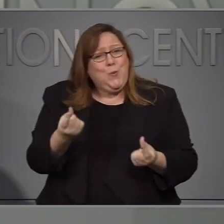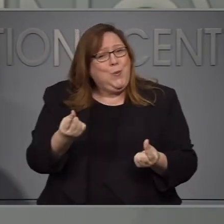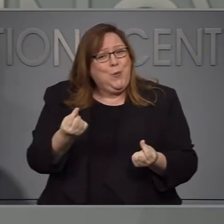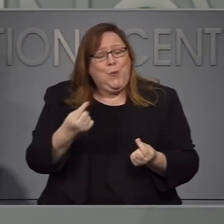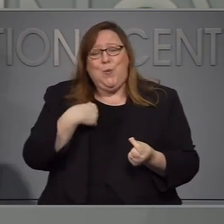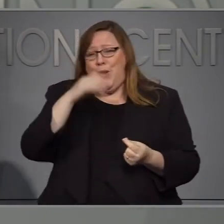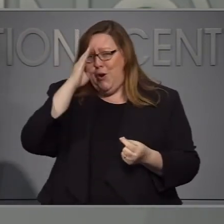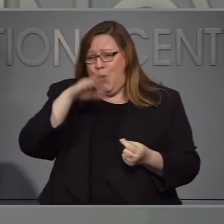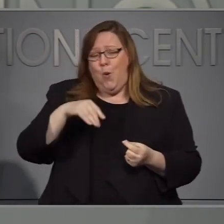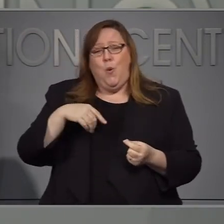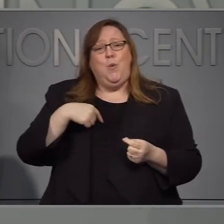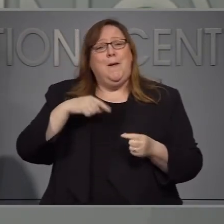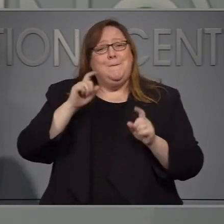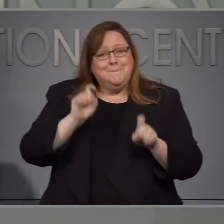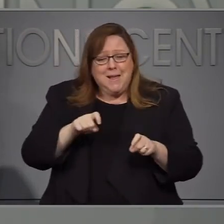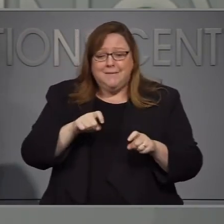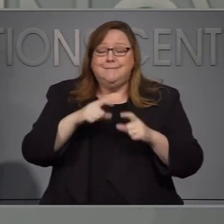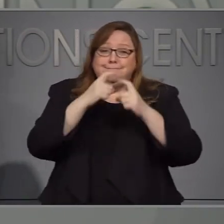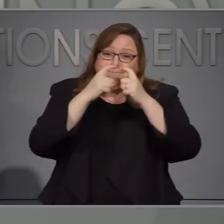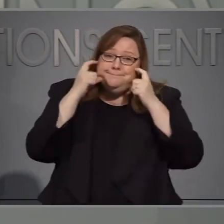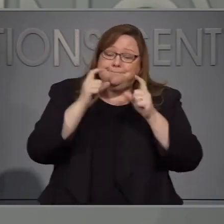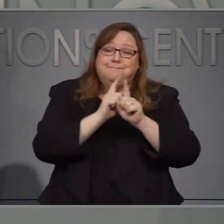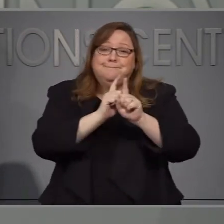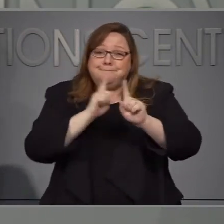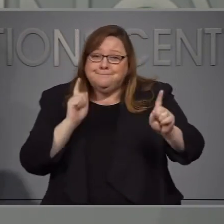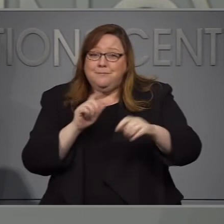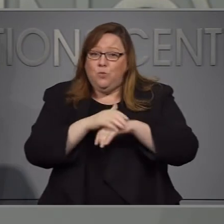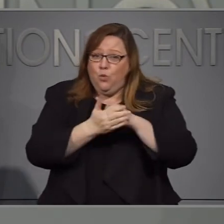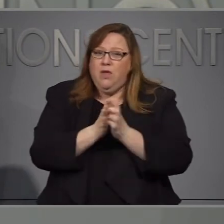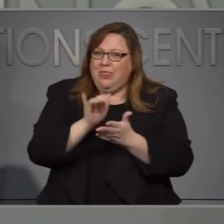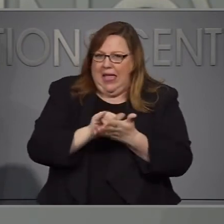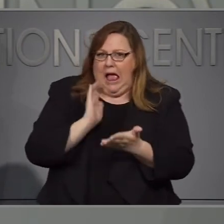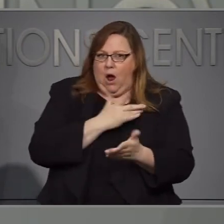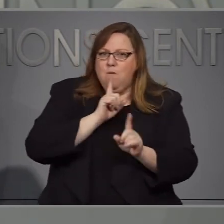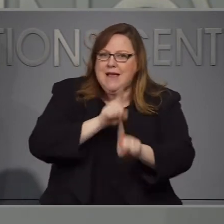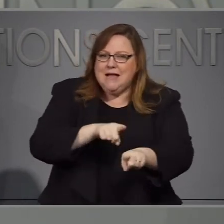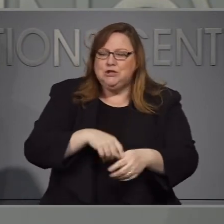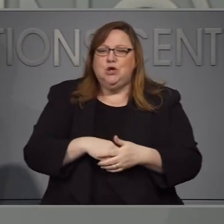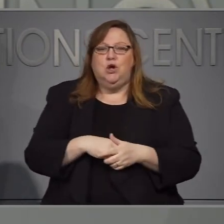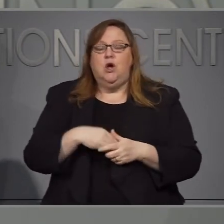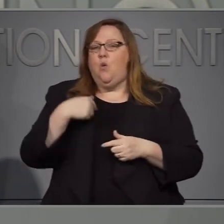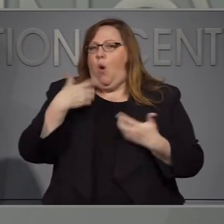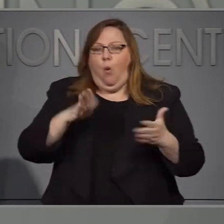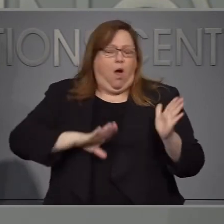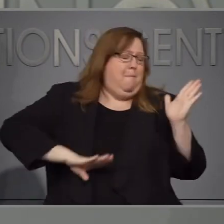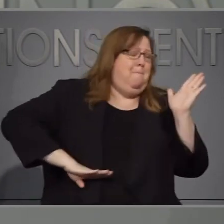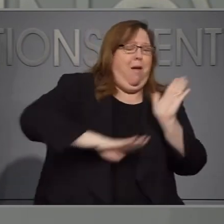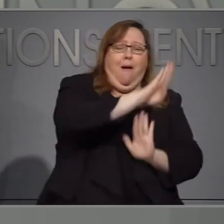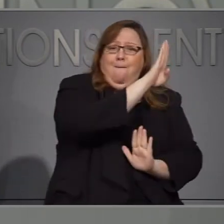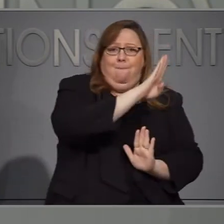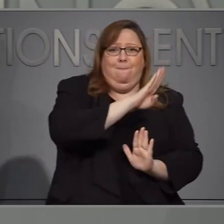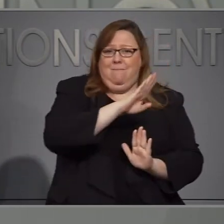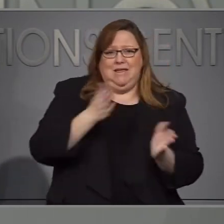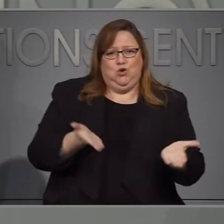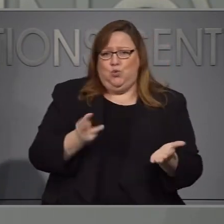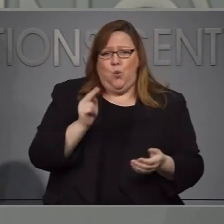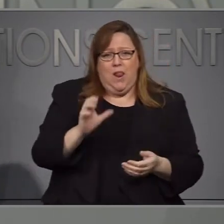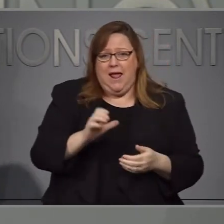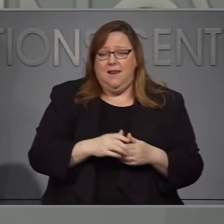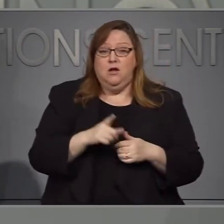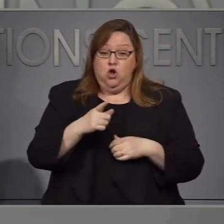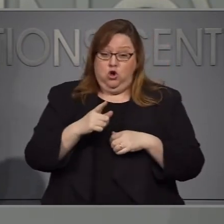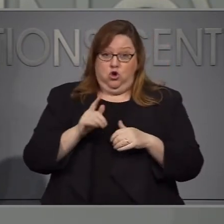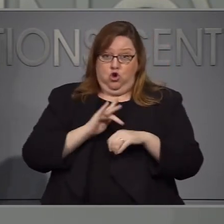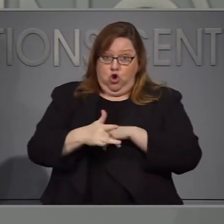hacer para reducir la propagación no queremos que hierva todo en el estado y hay ciertas señas de alarma